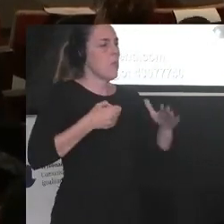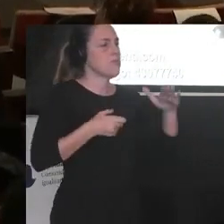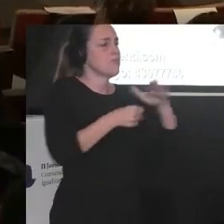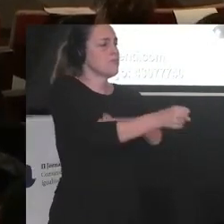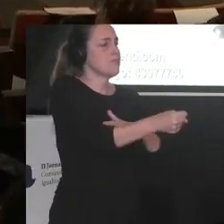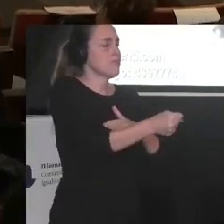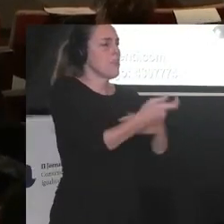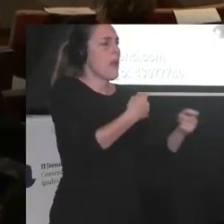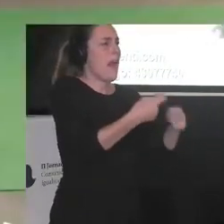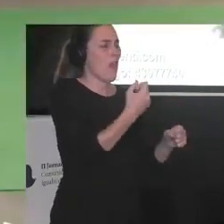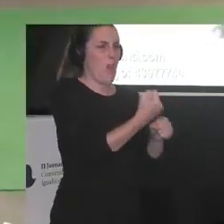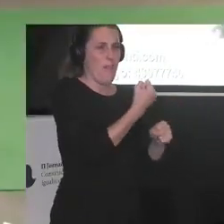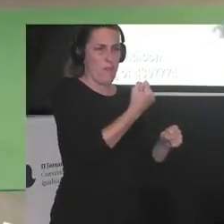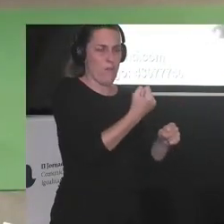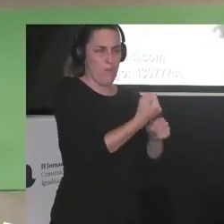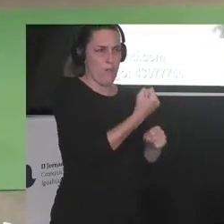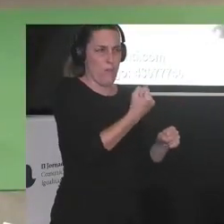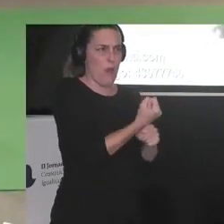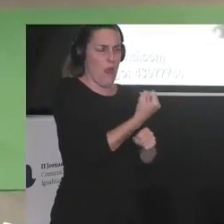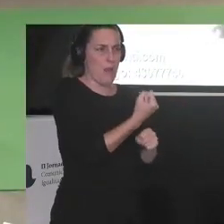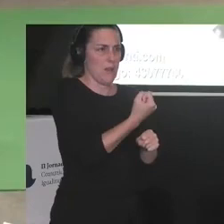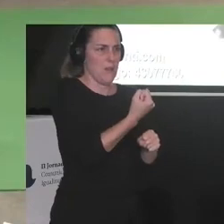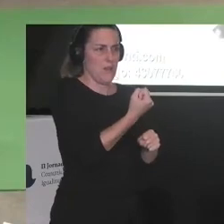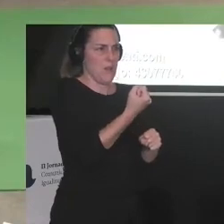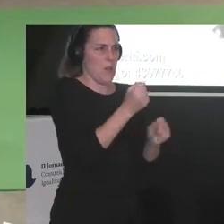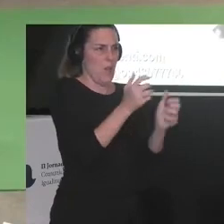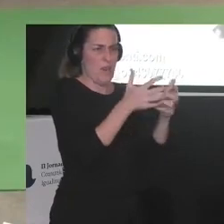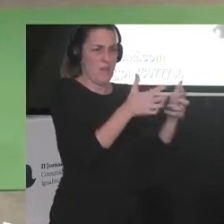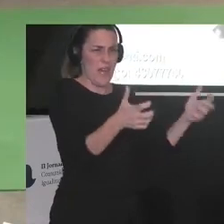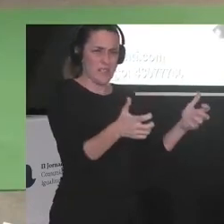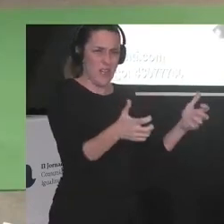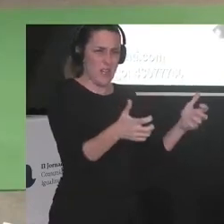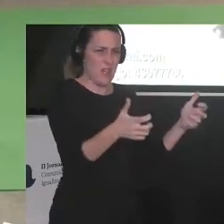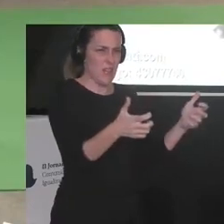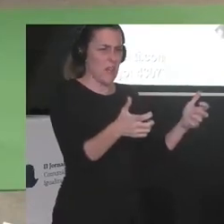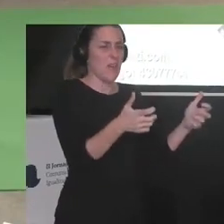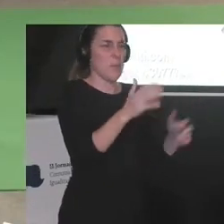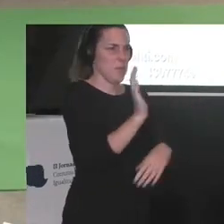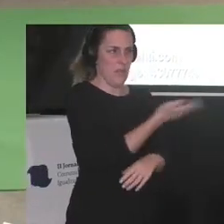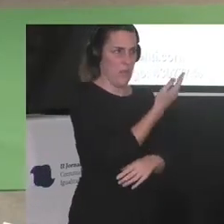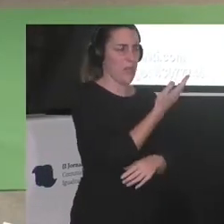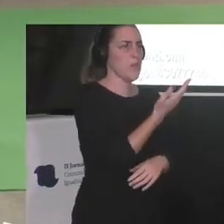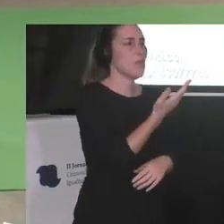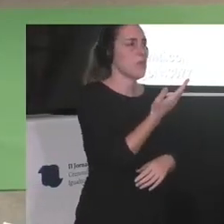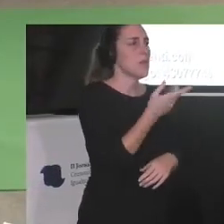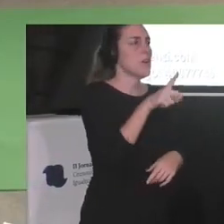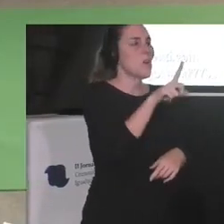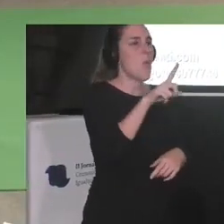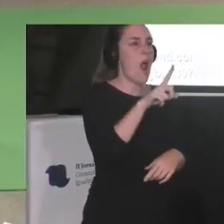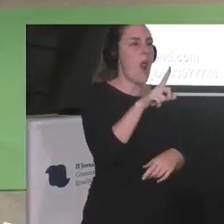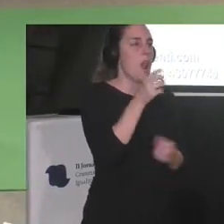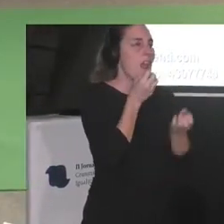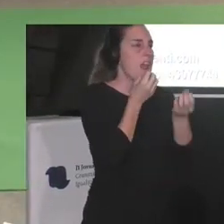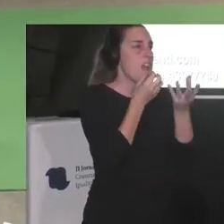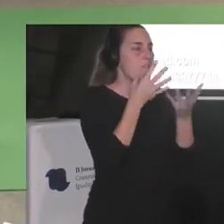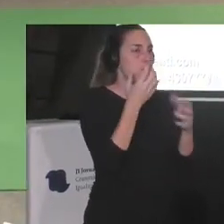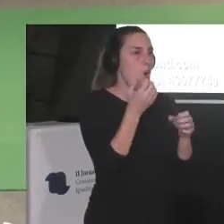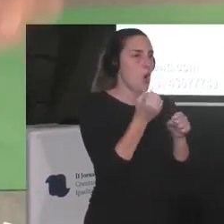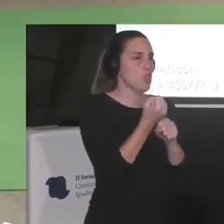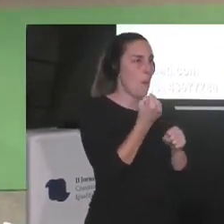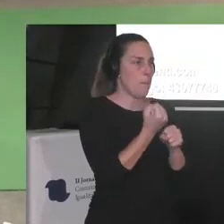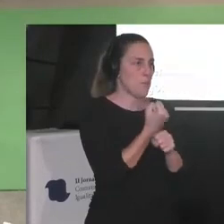laboral es una frase de modé completamente es decir eso no existe o sea como Infojobs no tampoco existe